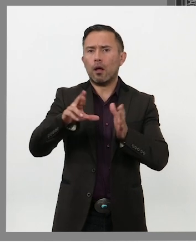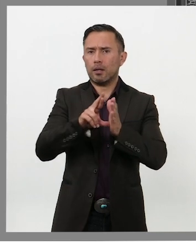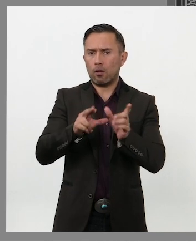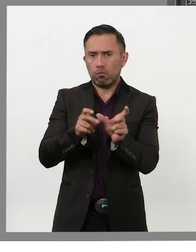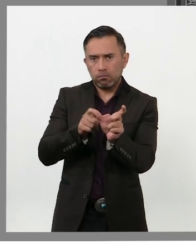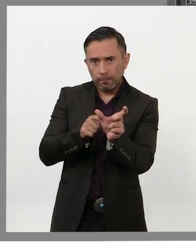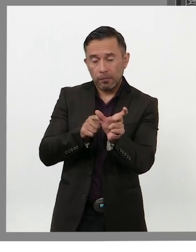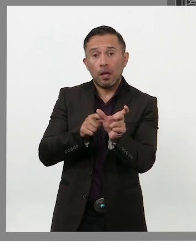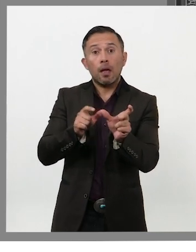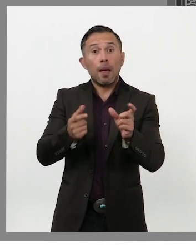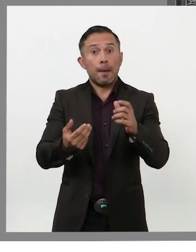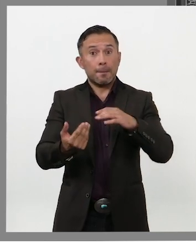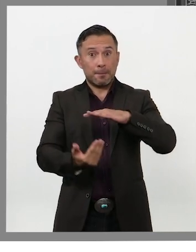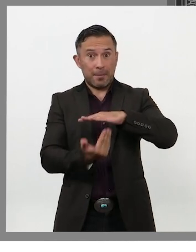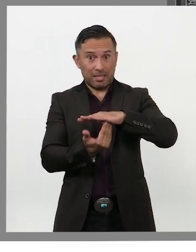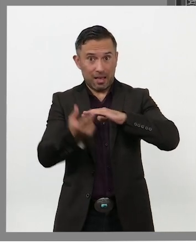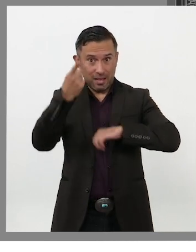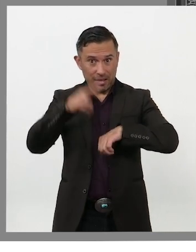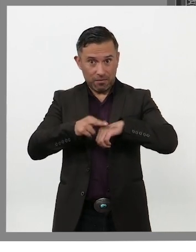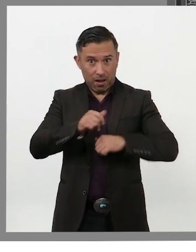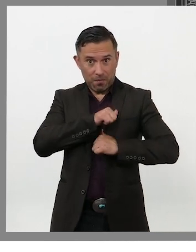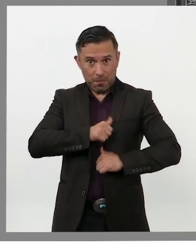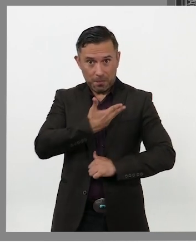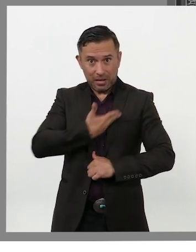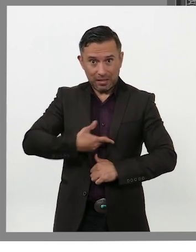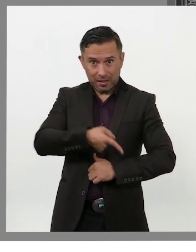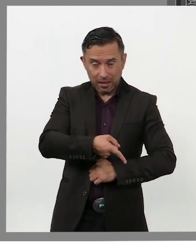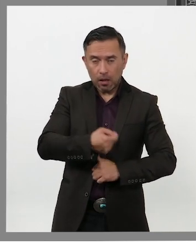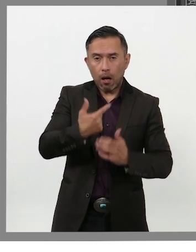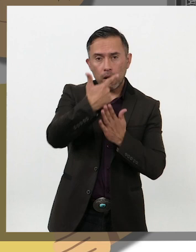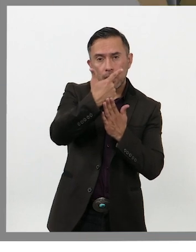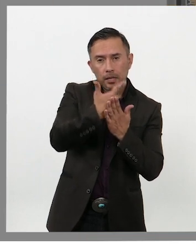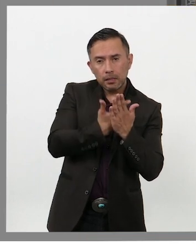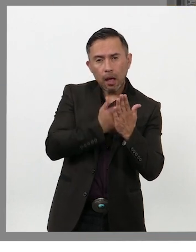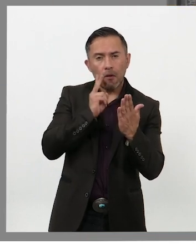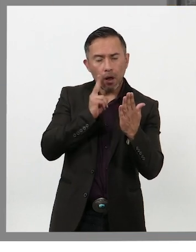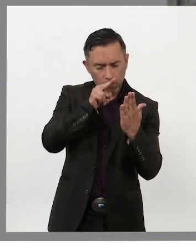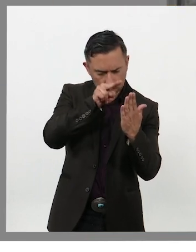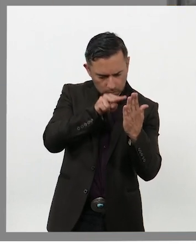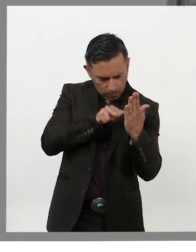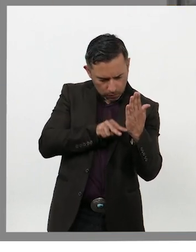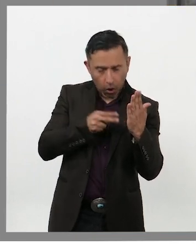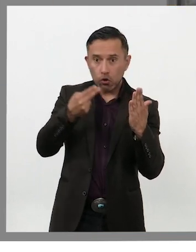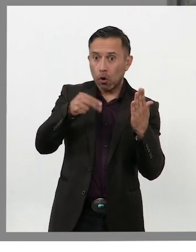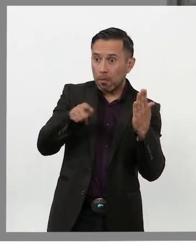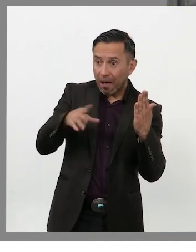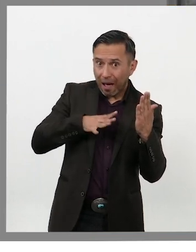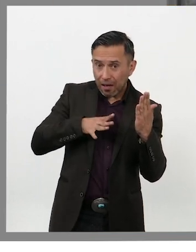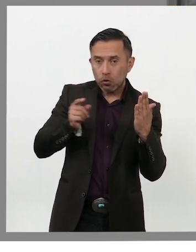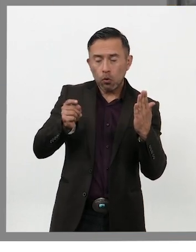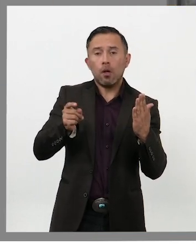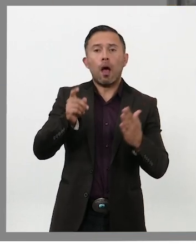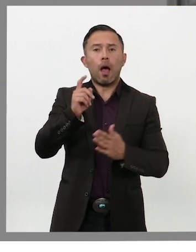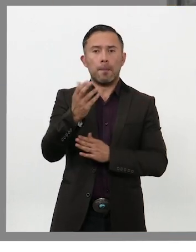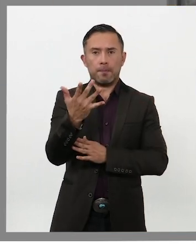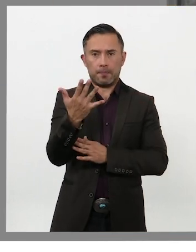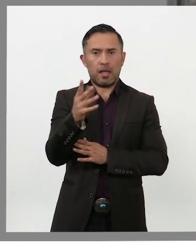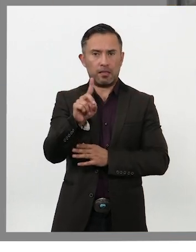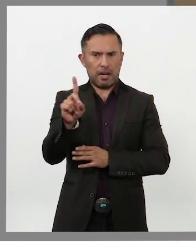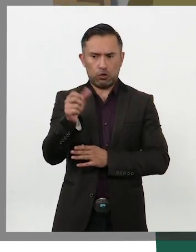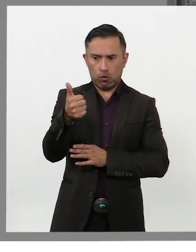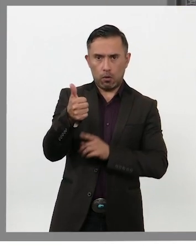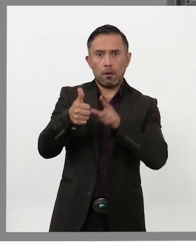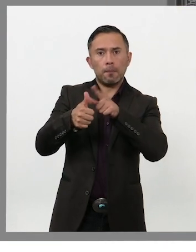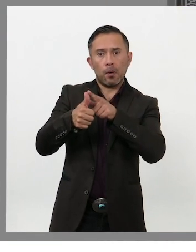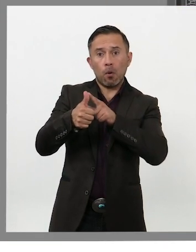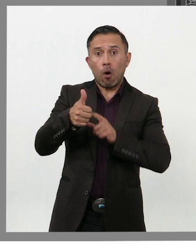la o el presidente de la mesa directiva verifica que aparezcan en el listado nominal y les pide que muestren su dedo pulgar derecho para comprobar que no ha votado.